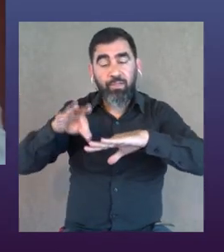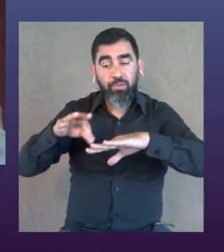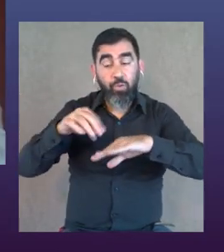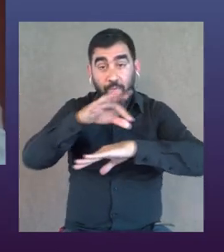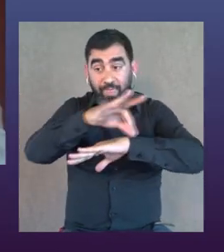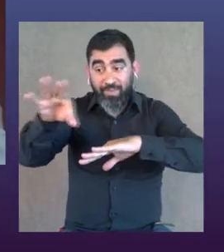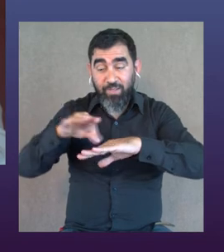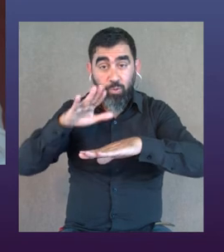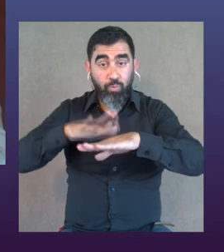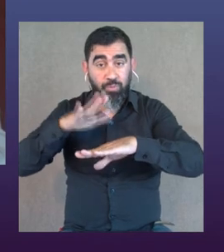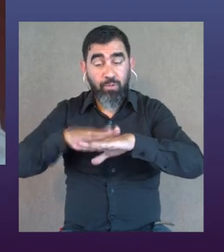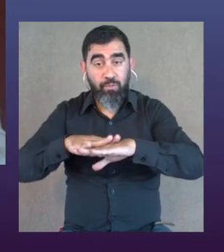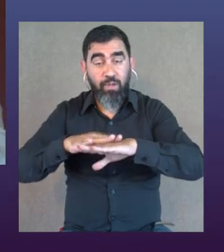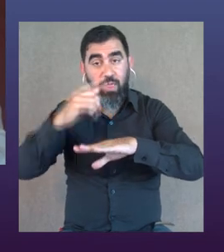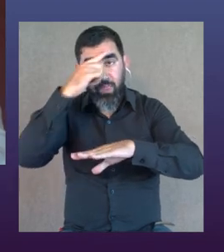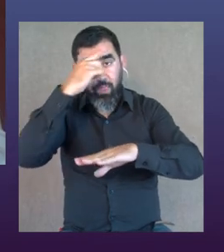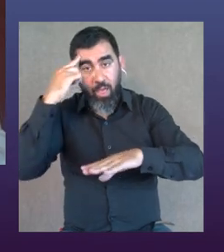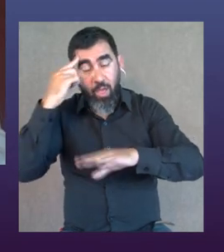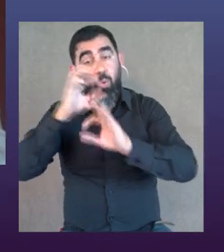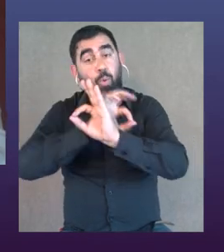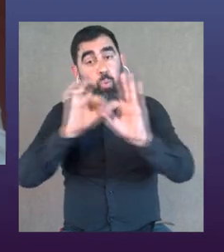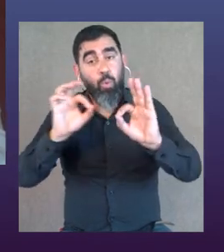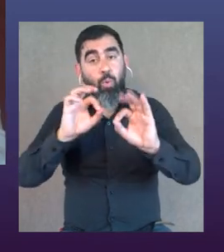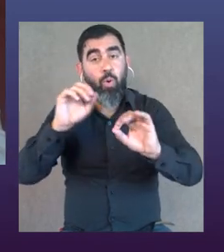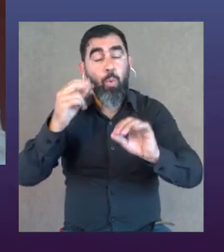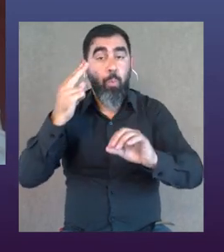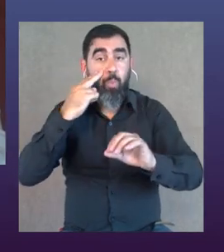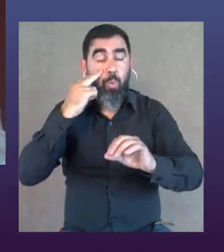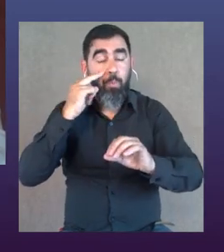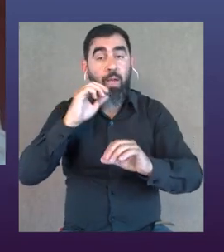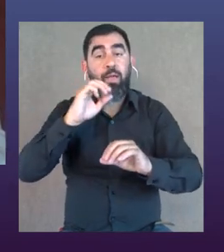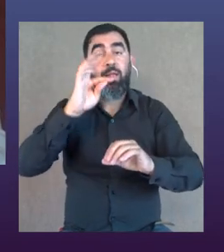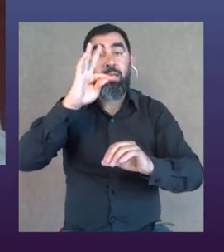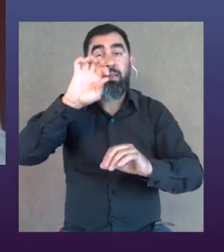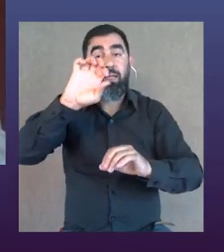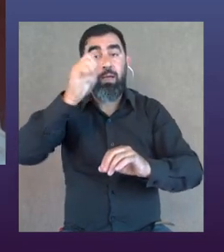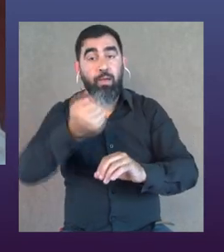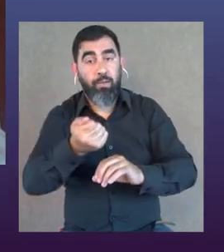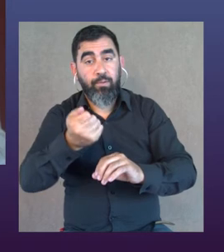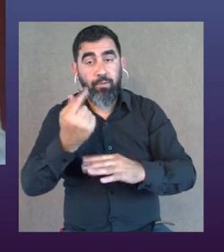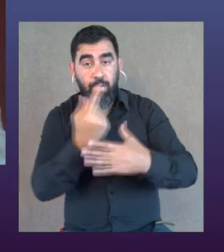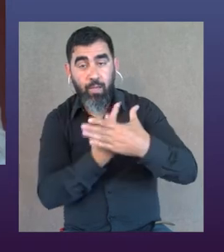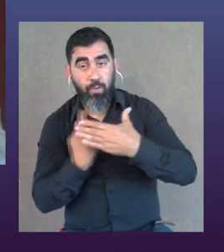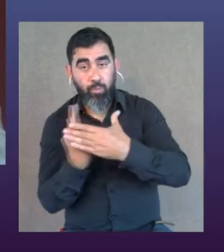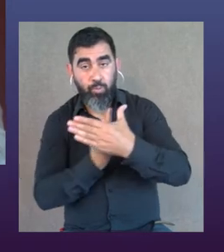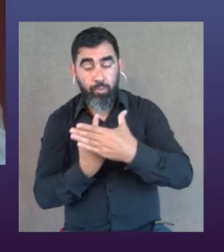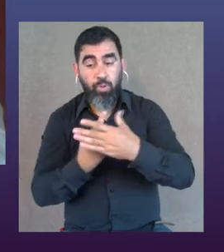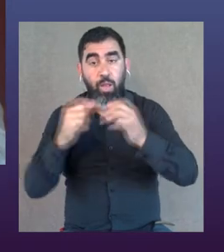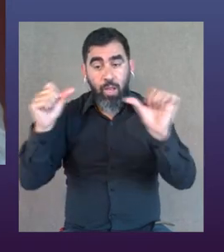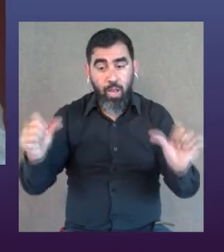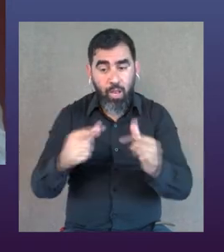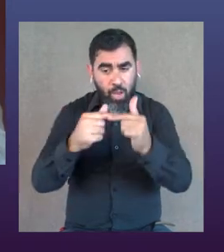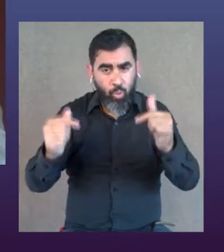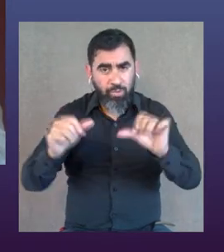de diseño en donde los diseñadores tienen o síndrome de Down o algún trastorno del espectro autista, ¿verdad? Y